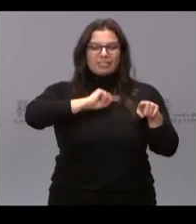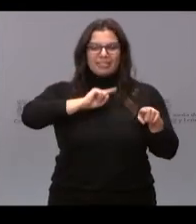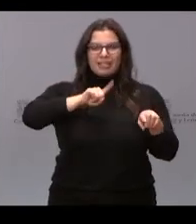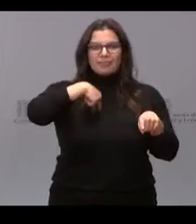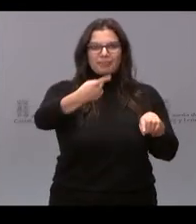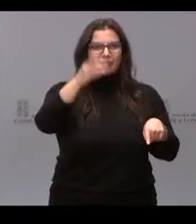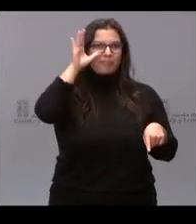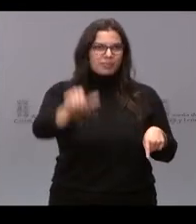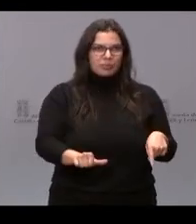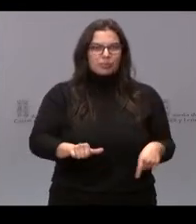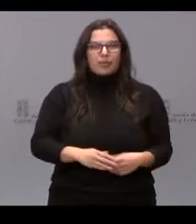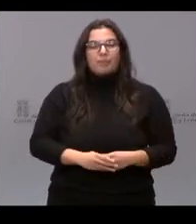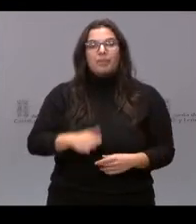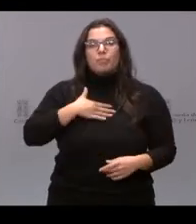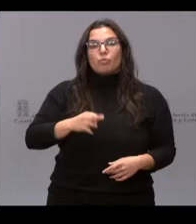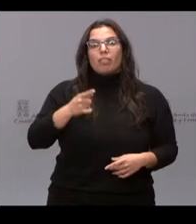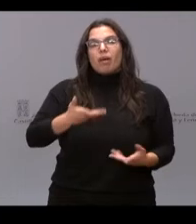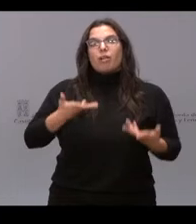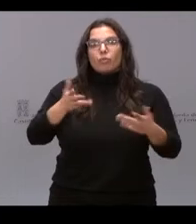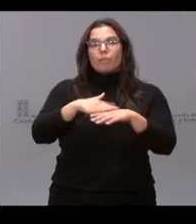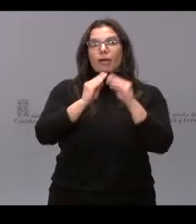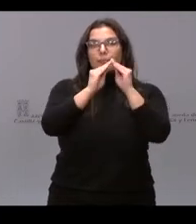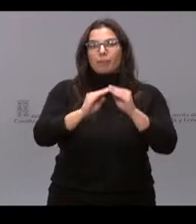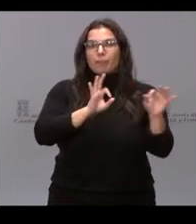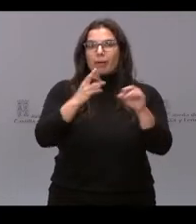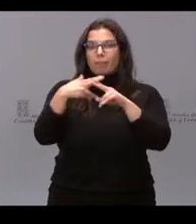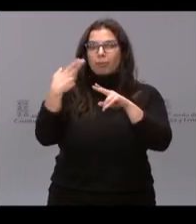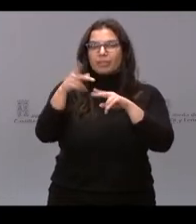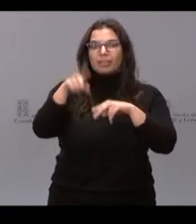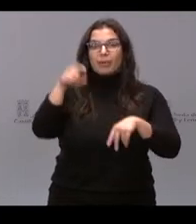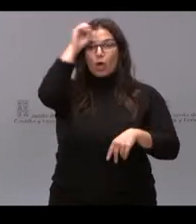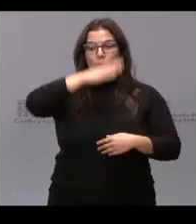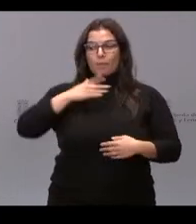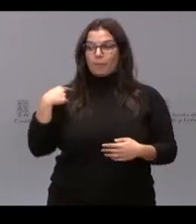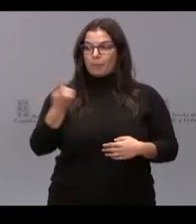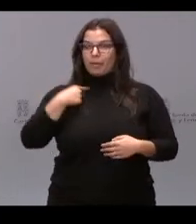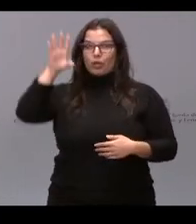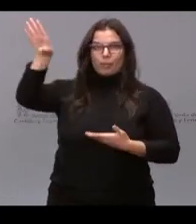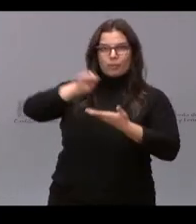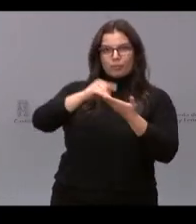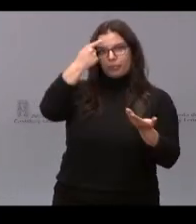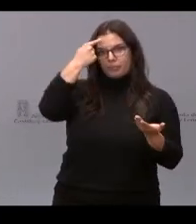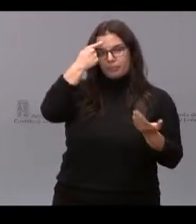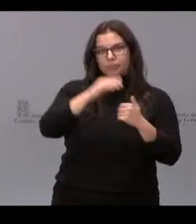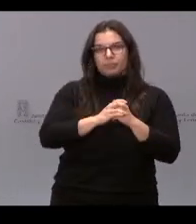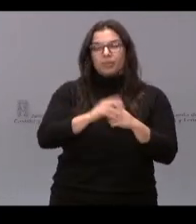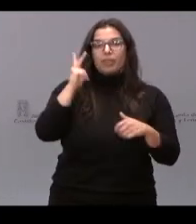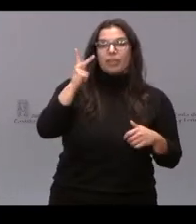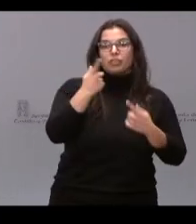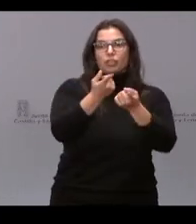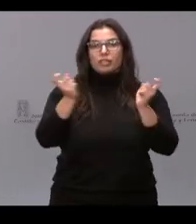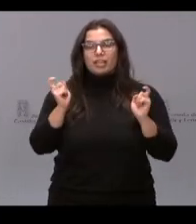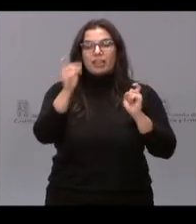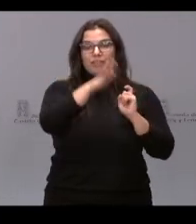Mi voz podrá ayudar a que se hagan políticas y se tenga en cuenta nuestra opinión. Los derechos y las necesidades de la infancia y la